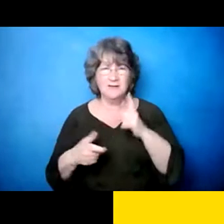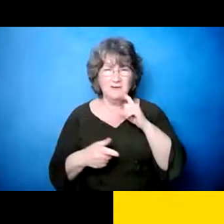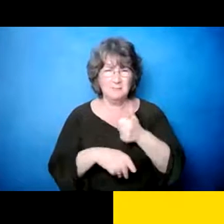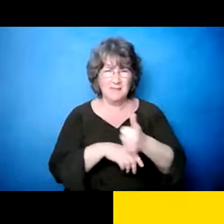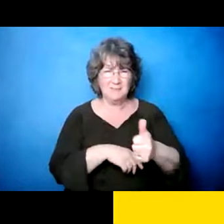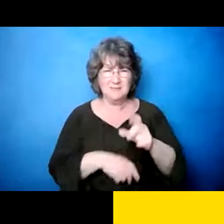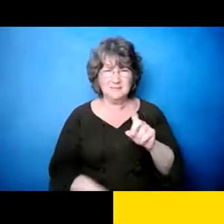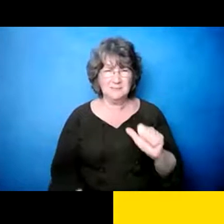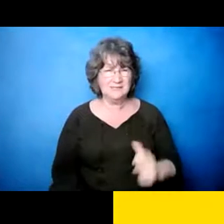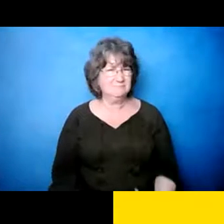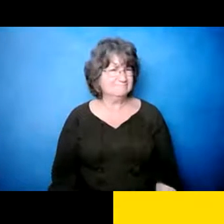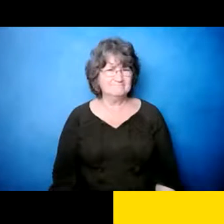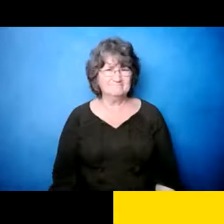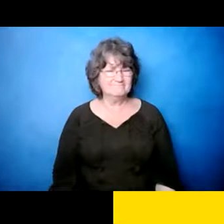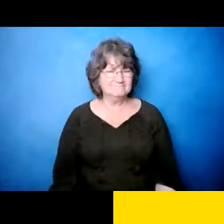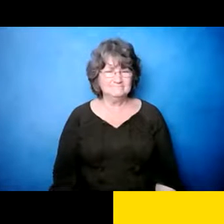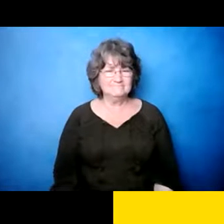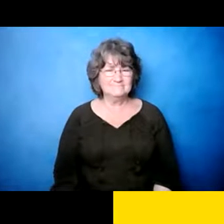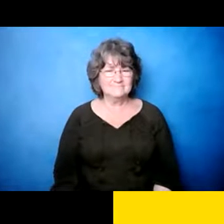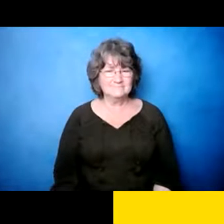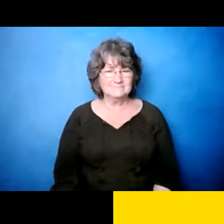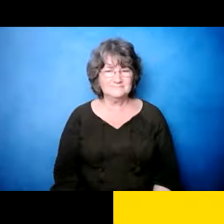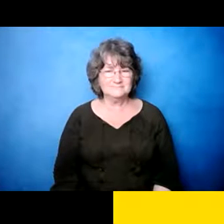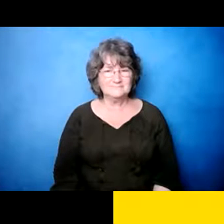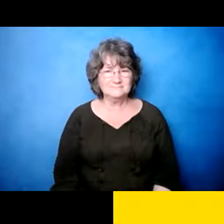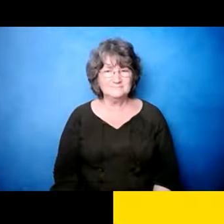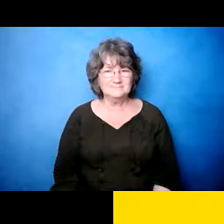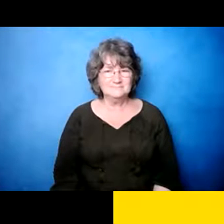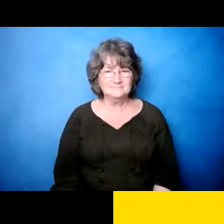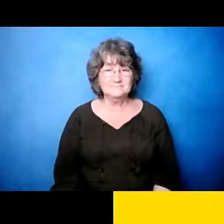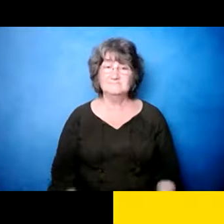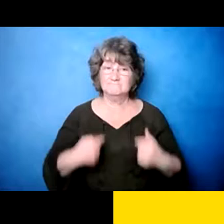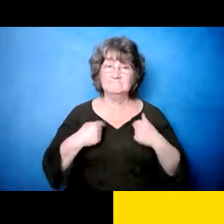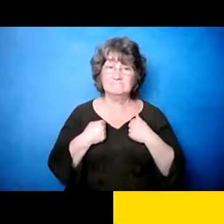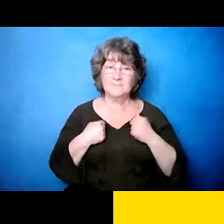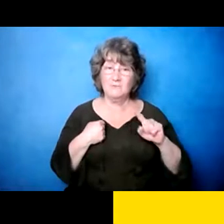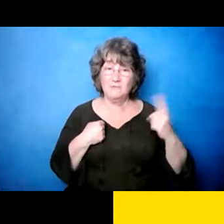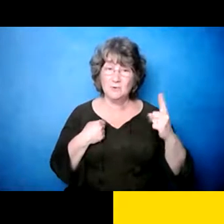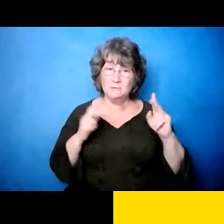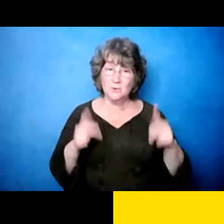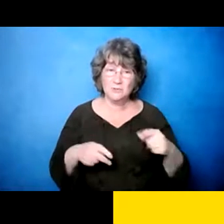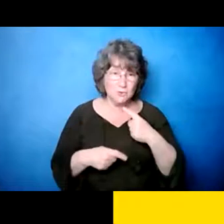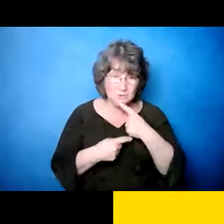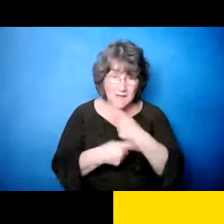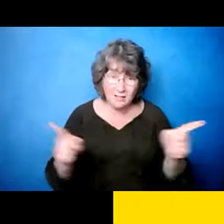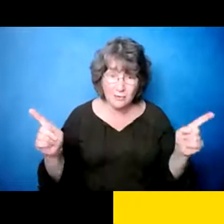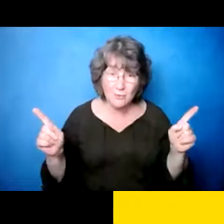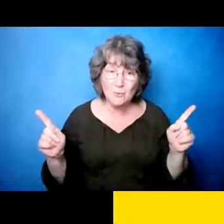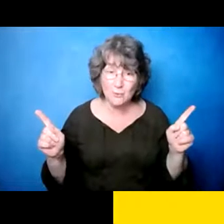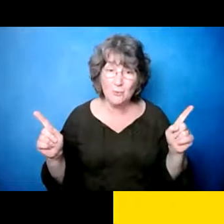nadie quiere llegar a, a, a la raíz del problema. Y nadie quiere decir